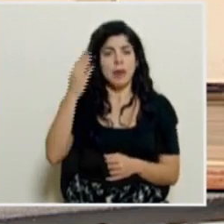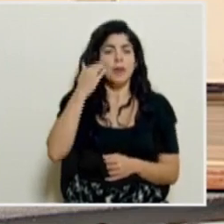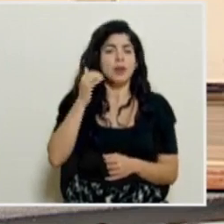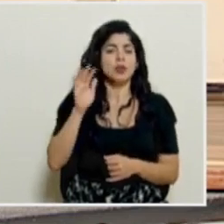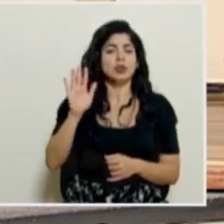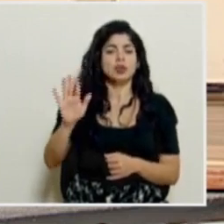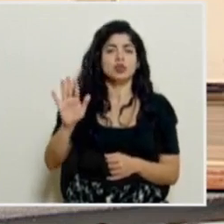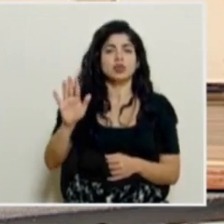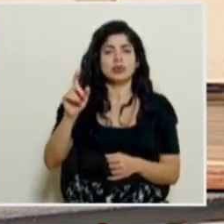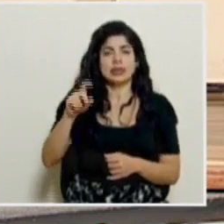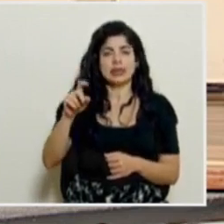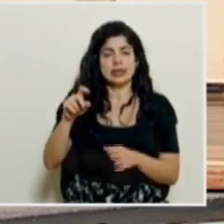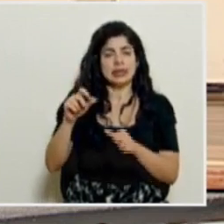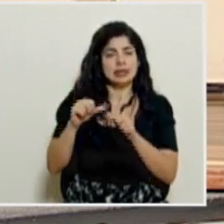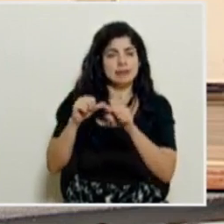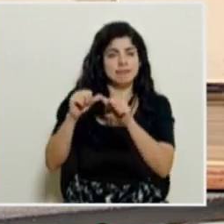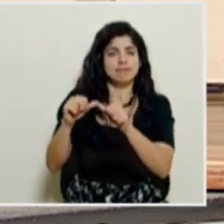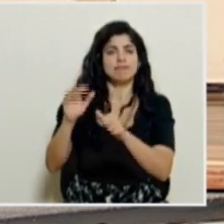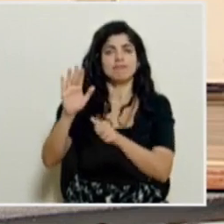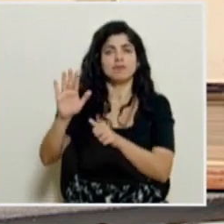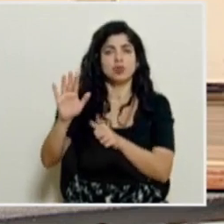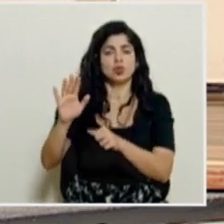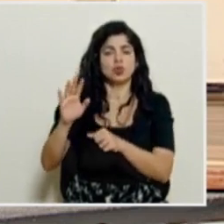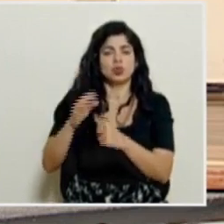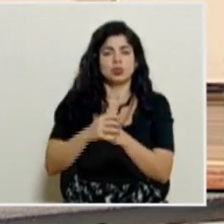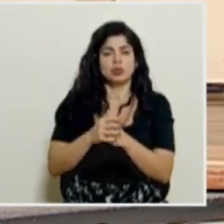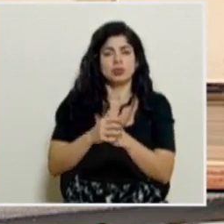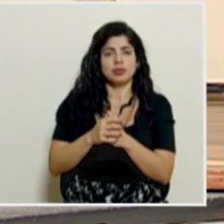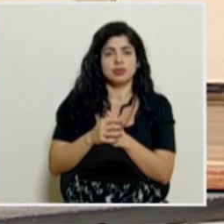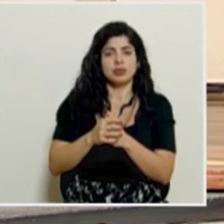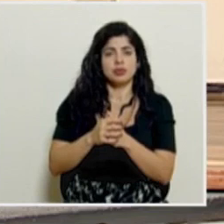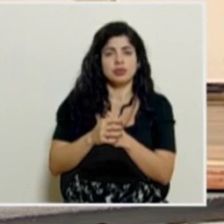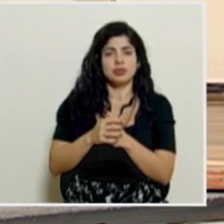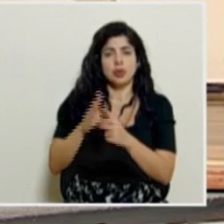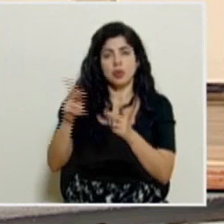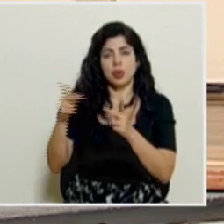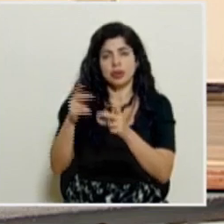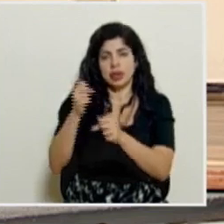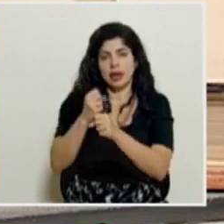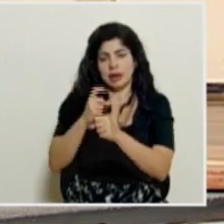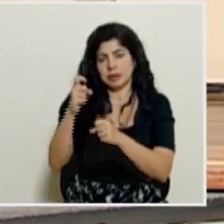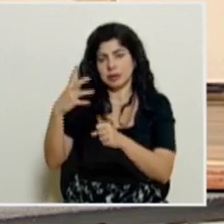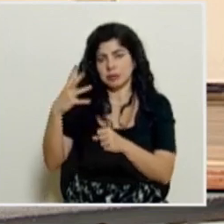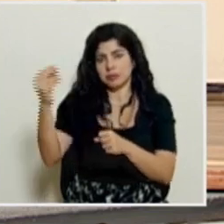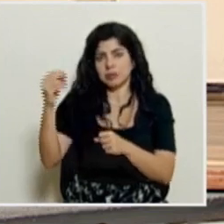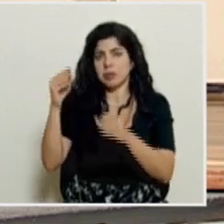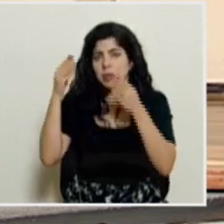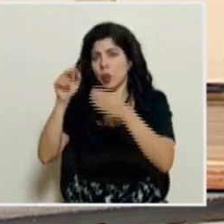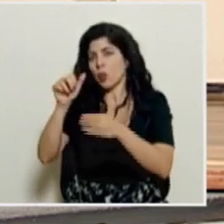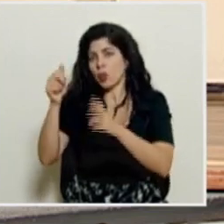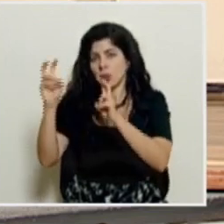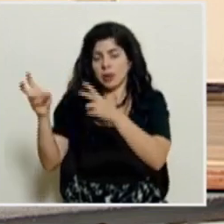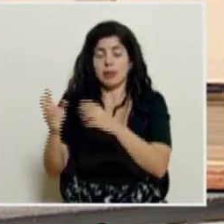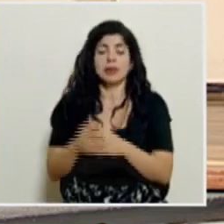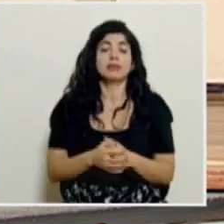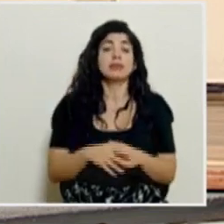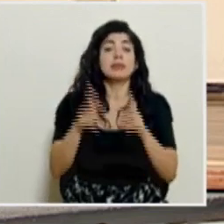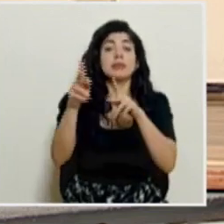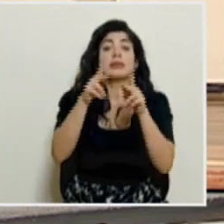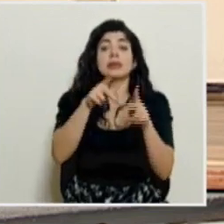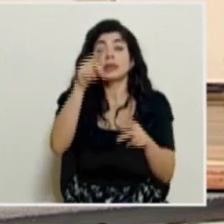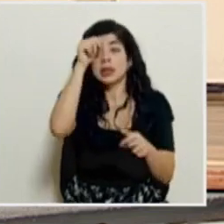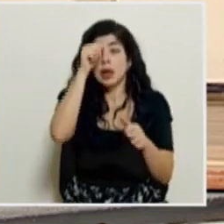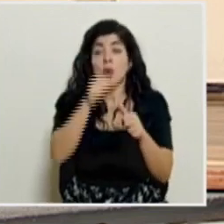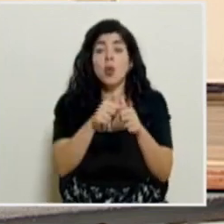a que él debe de continuar con asuntos propios de su puesto le recordamos a la población que para